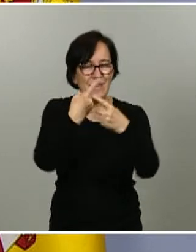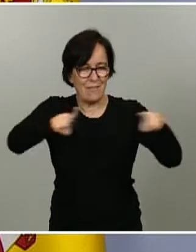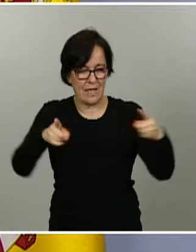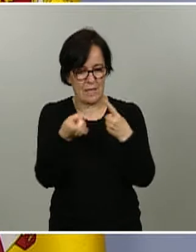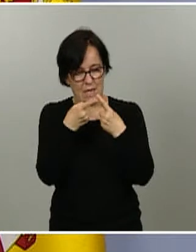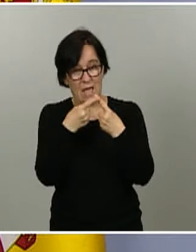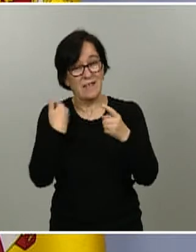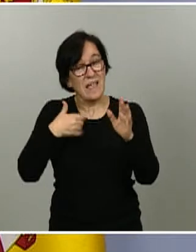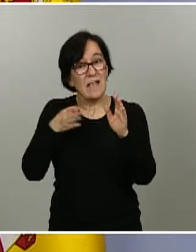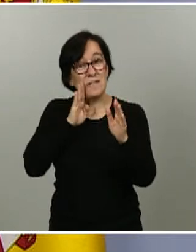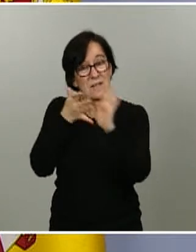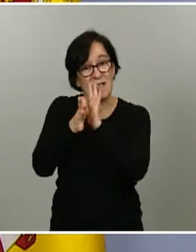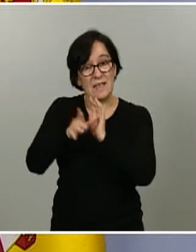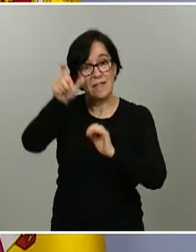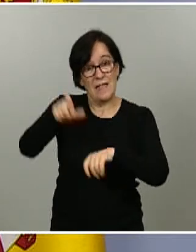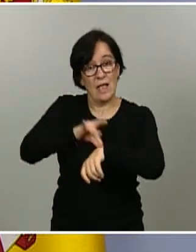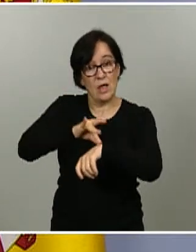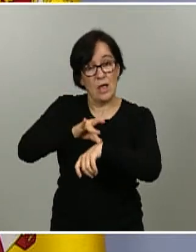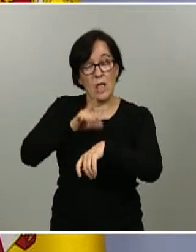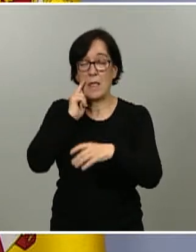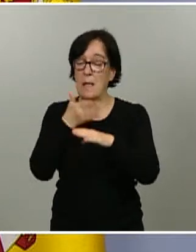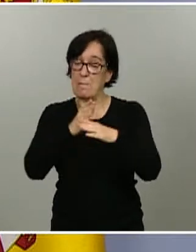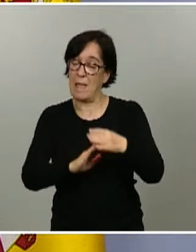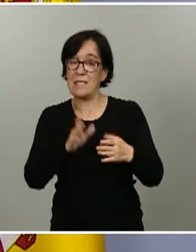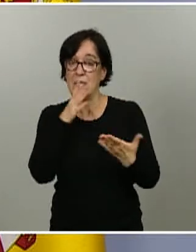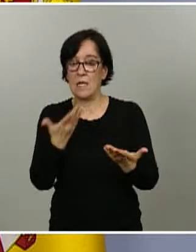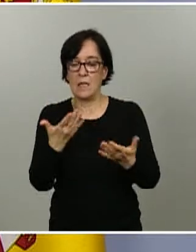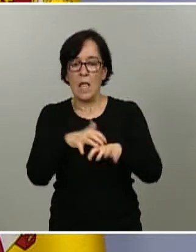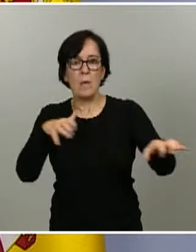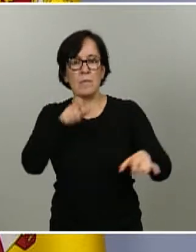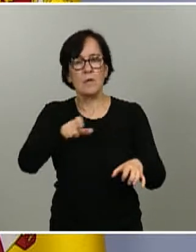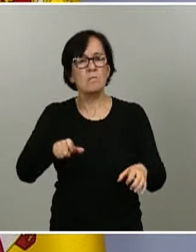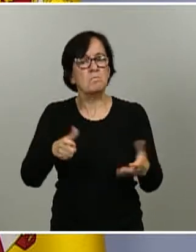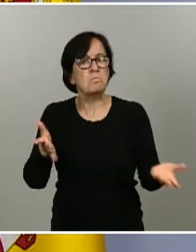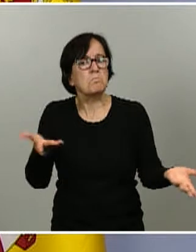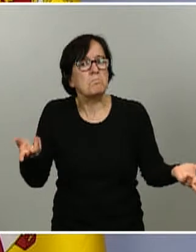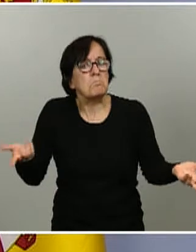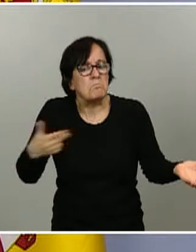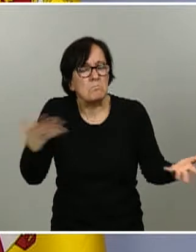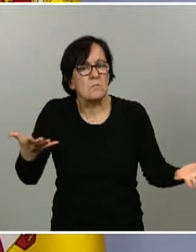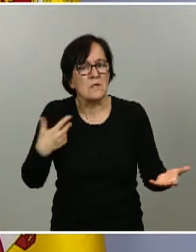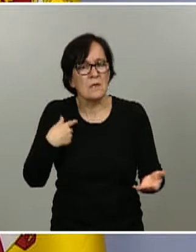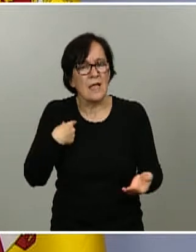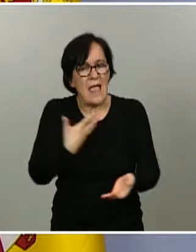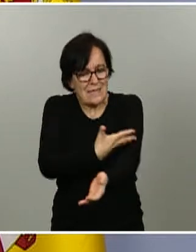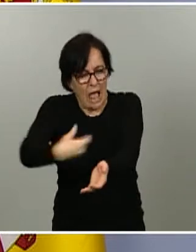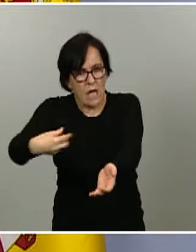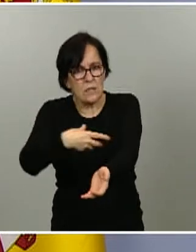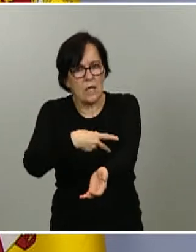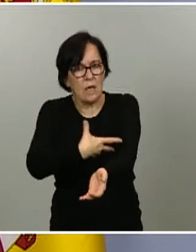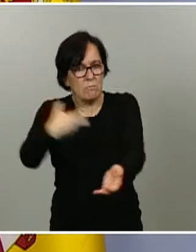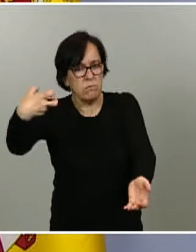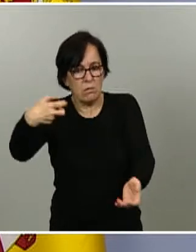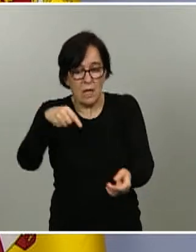explicado la doctora Poyán, en la mayor parte de la población accedieron a donar una muestra de sangre, de manera que en ese